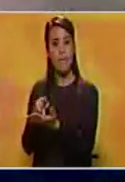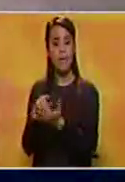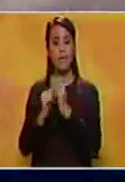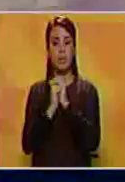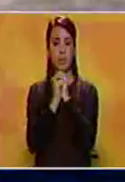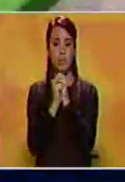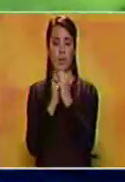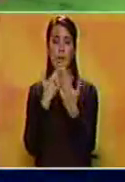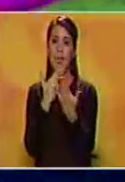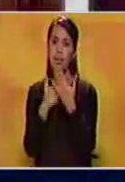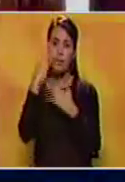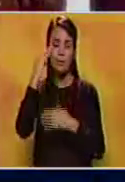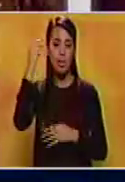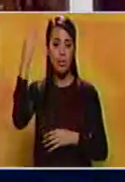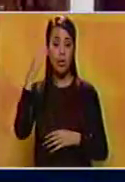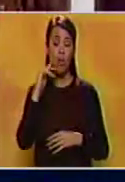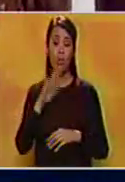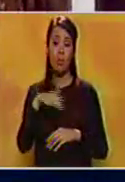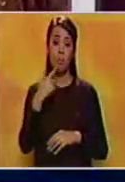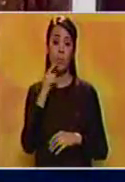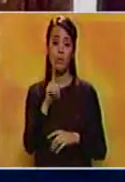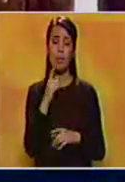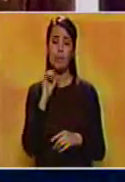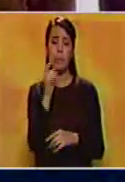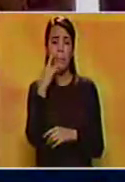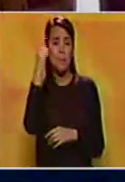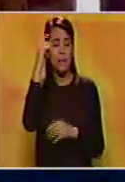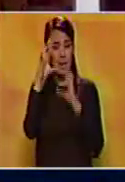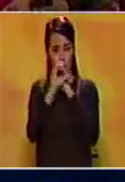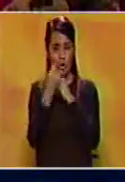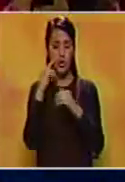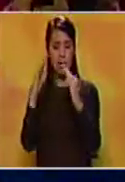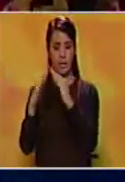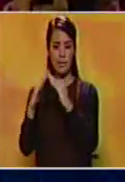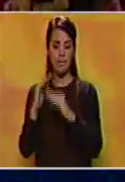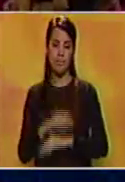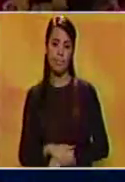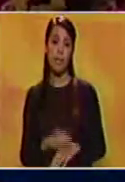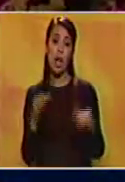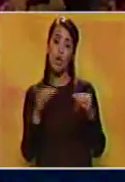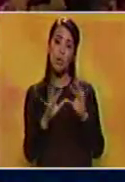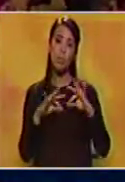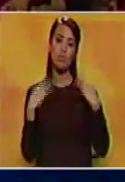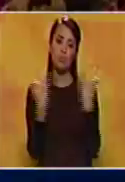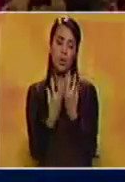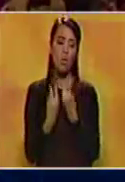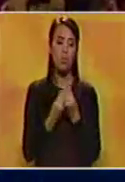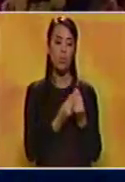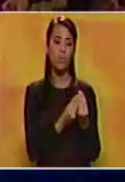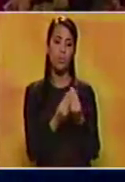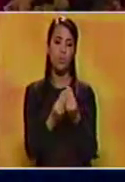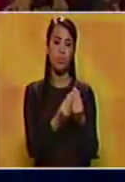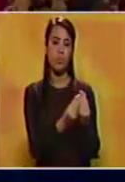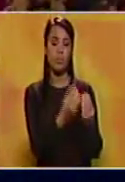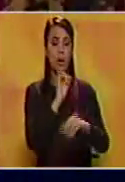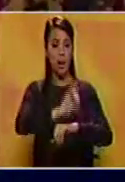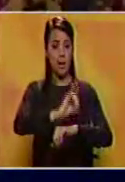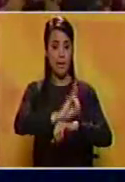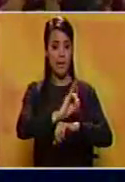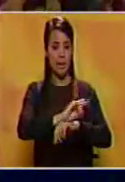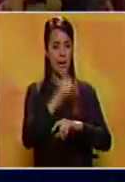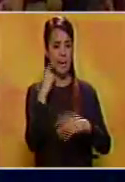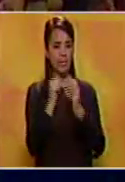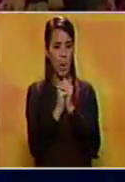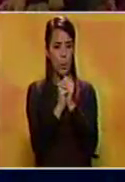acción de gracias, luego de pasar la primera noche en casa. El grupo, acompañado de familiares, acudió a un templo budista en el que realizó